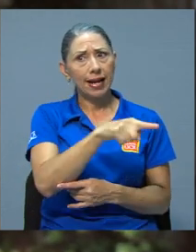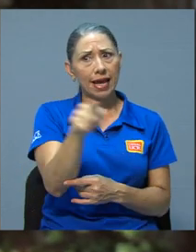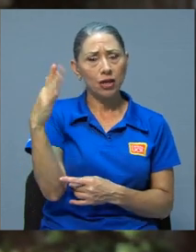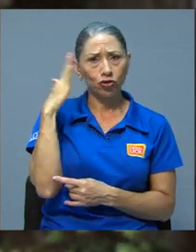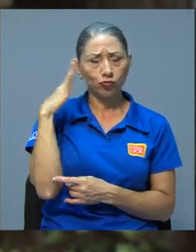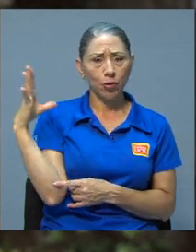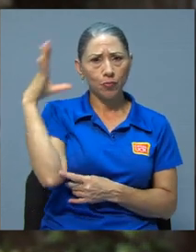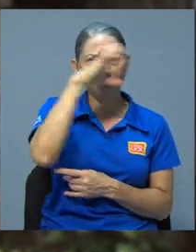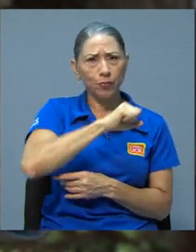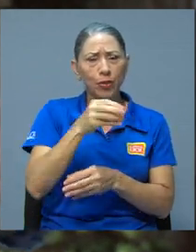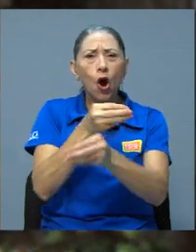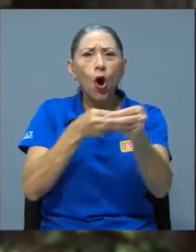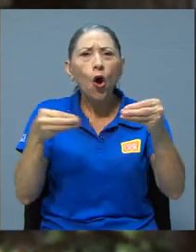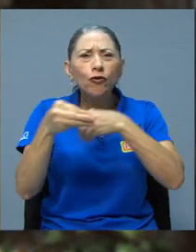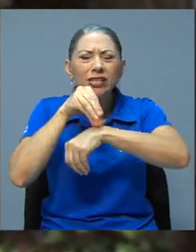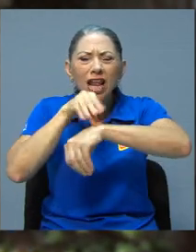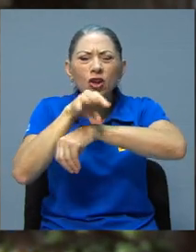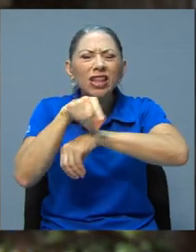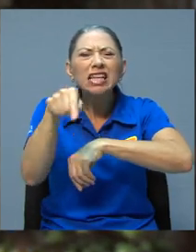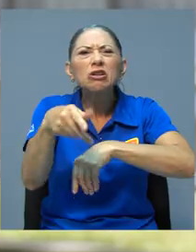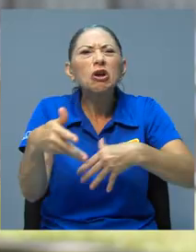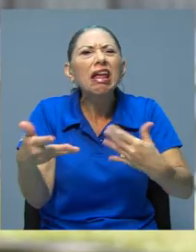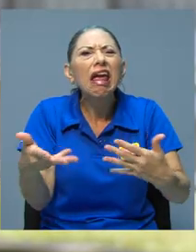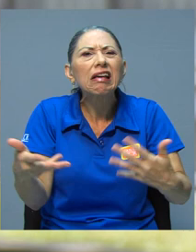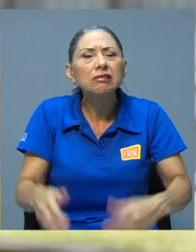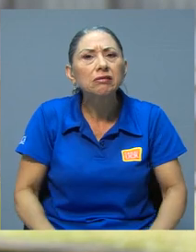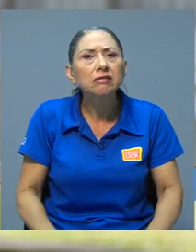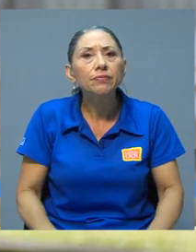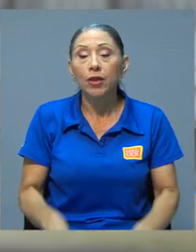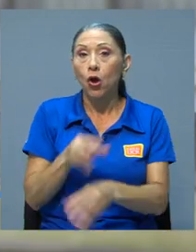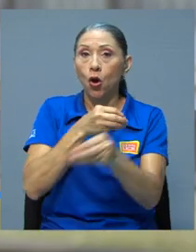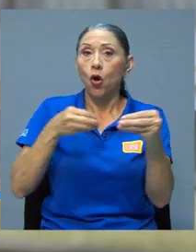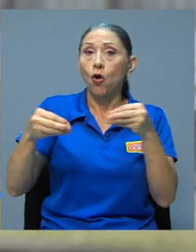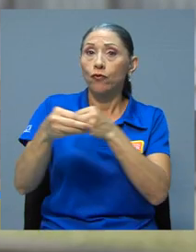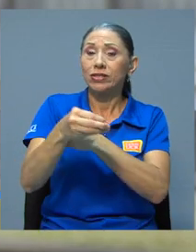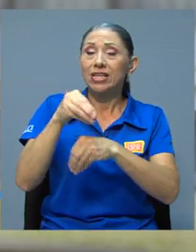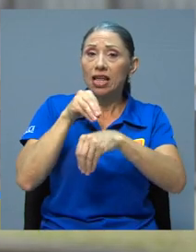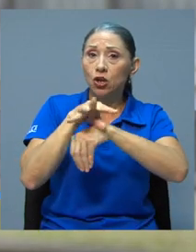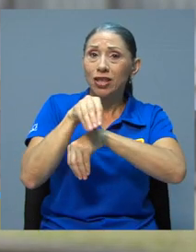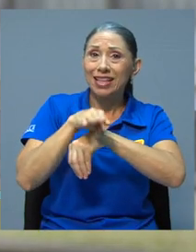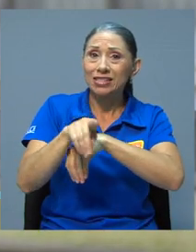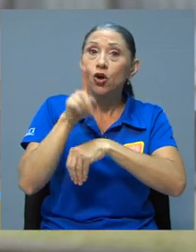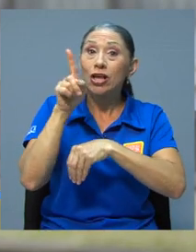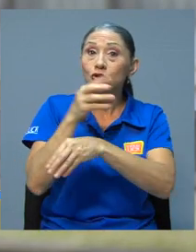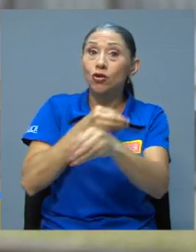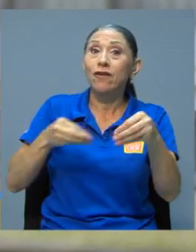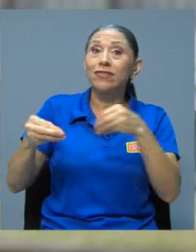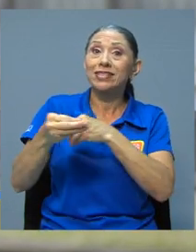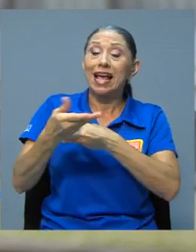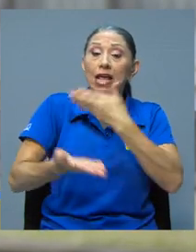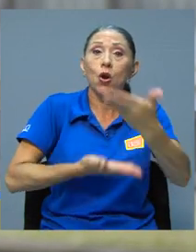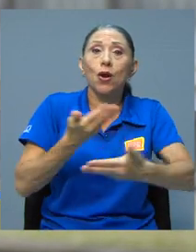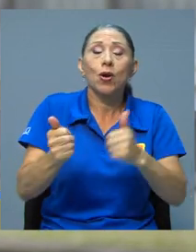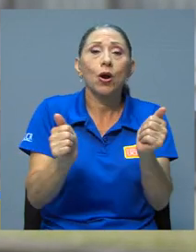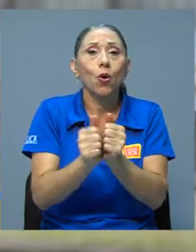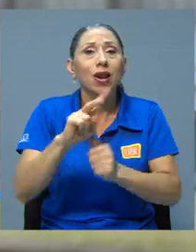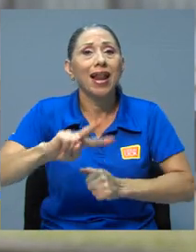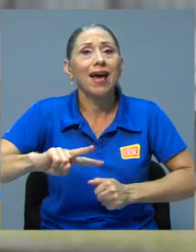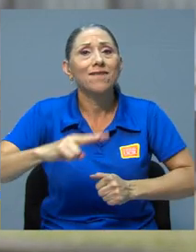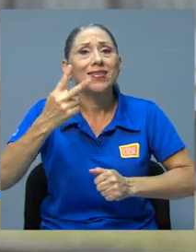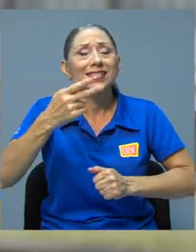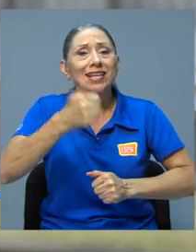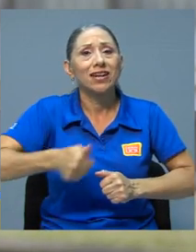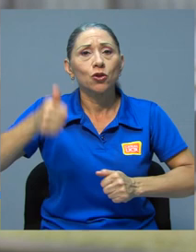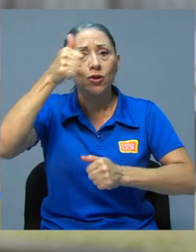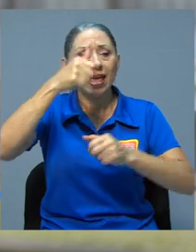ubicar al público, ¿qué es la Oficina de Orientación? Bueno, la Oficina de Orientación es una de las oficinas coayudantes de la Vicerrectoría de